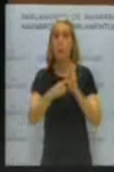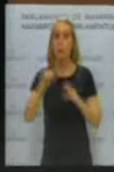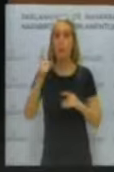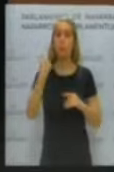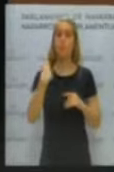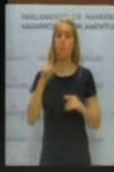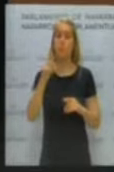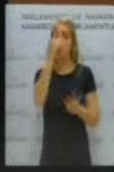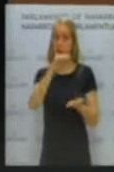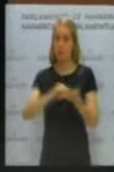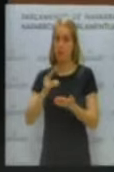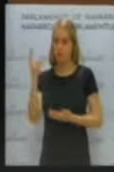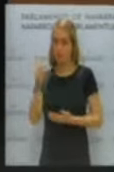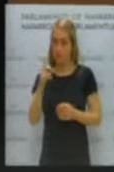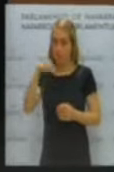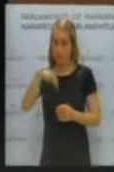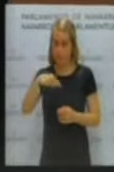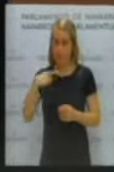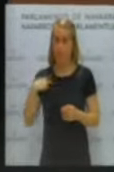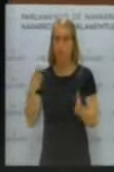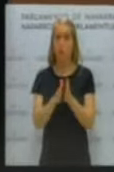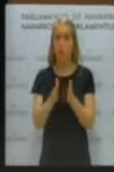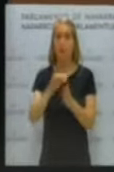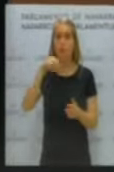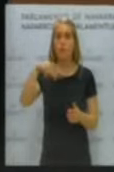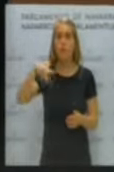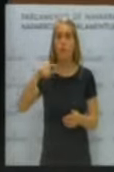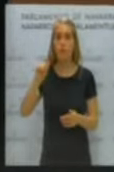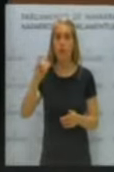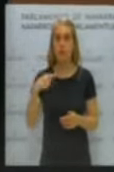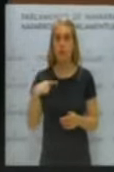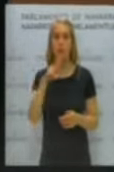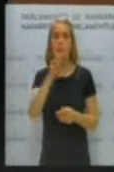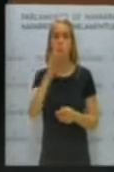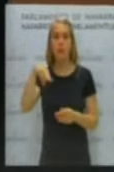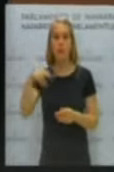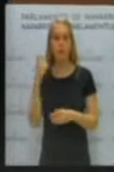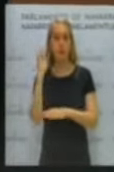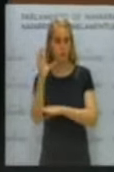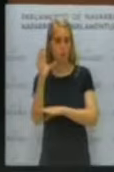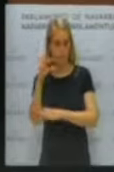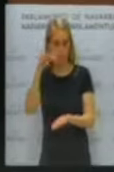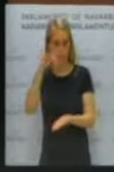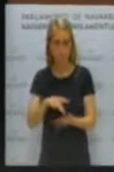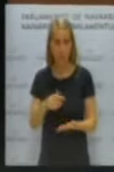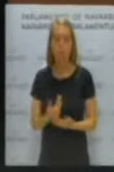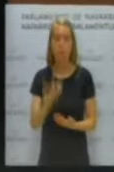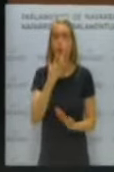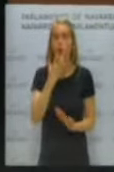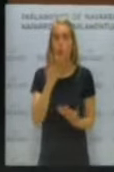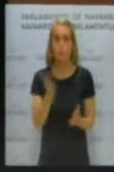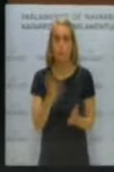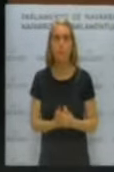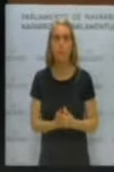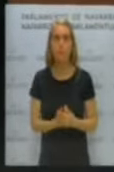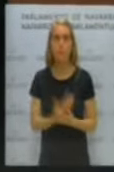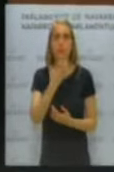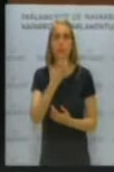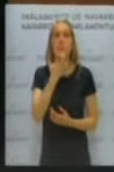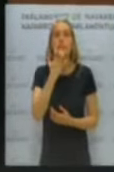pleno, nuestro compañero Iñaki Iliarte intervino en nombre de UPN y dijo, puso, por ejemplo, si alguien